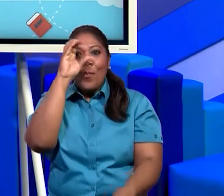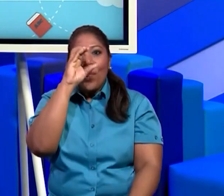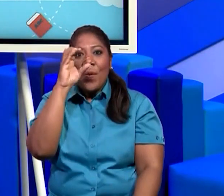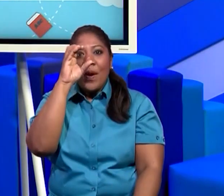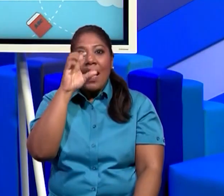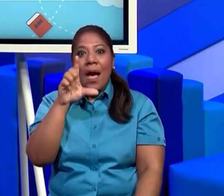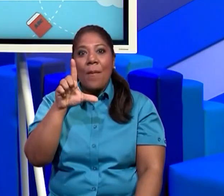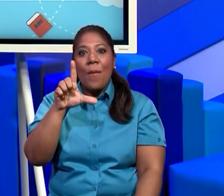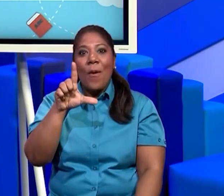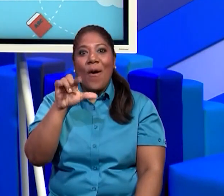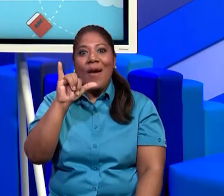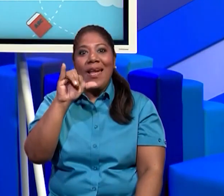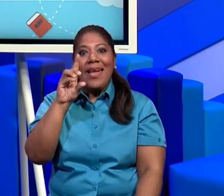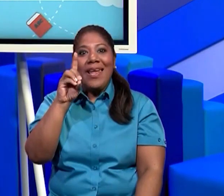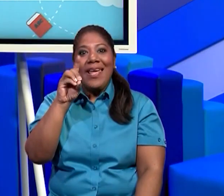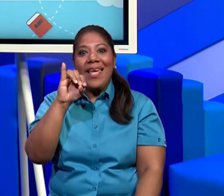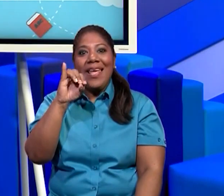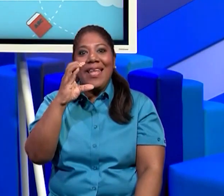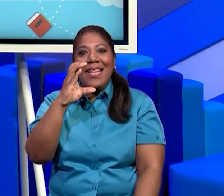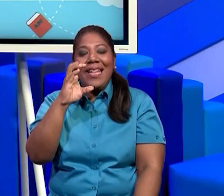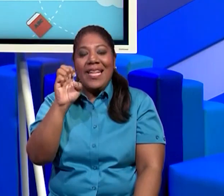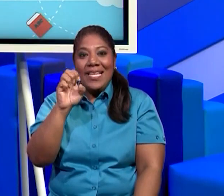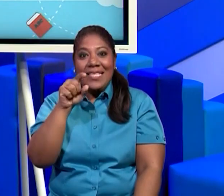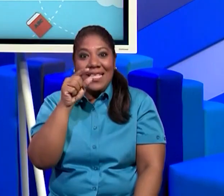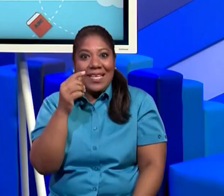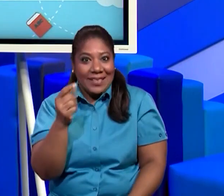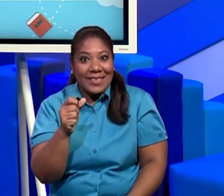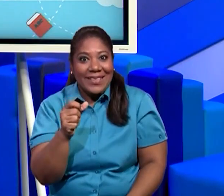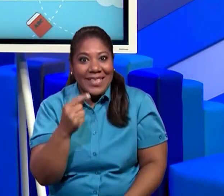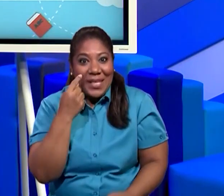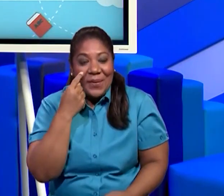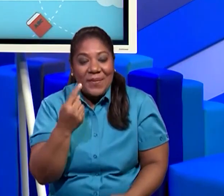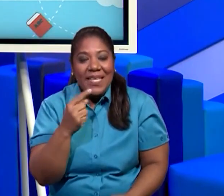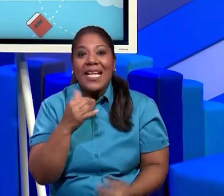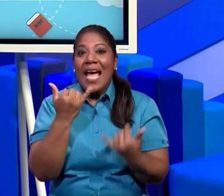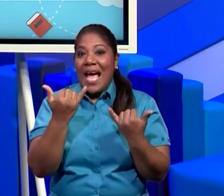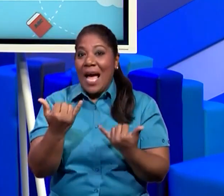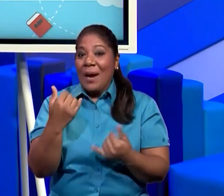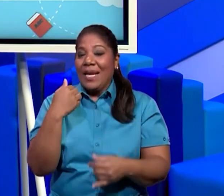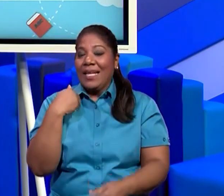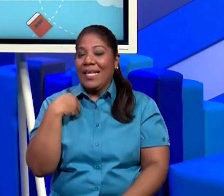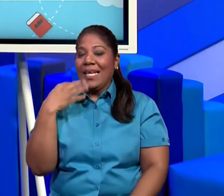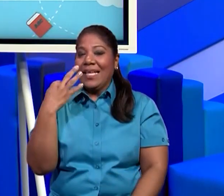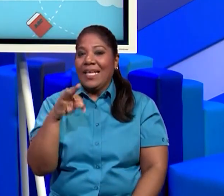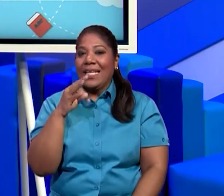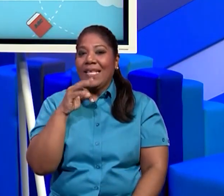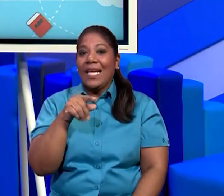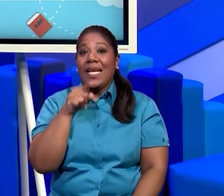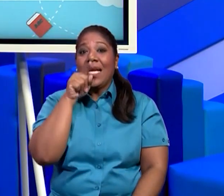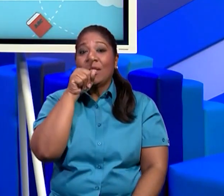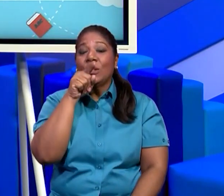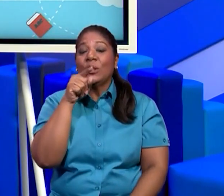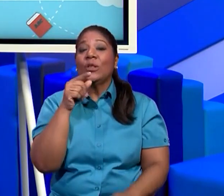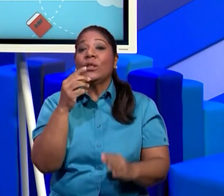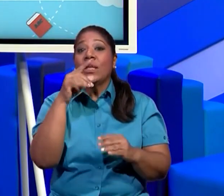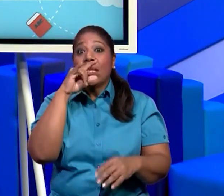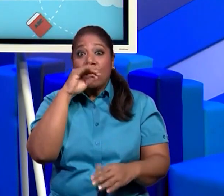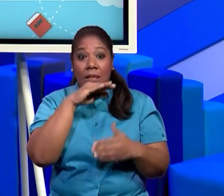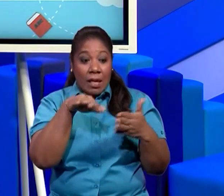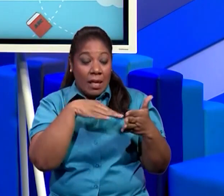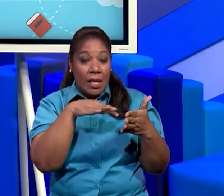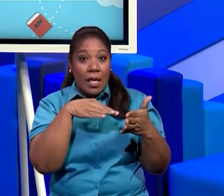Capira. ¿Cuáles son esas asignaciones, maestra Teresita? Pídele al niño que dibuje los